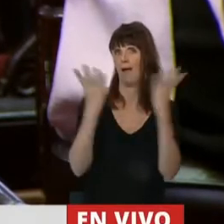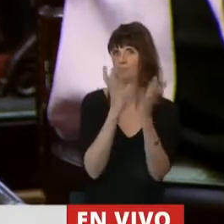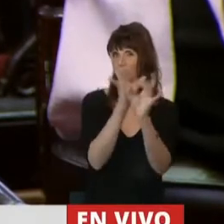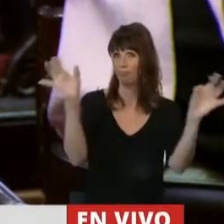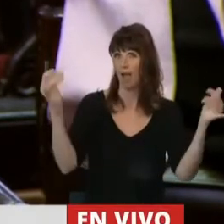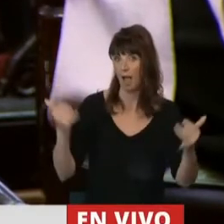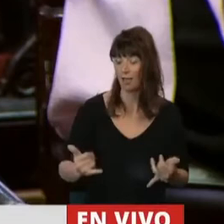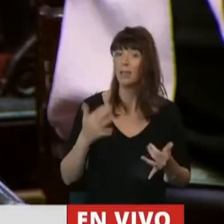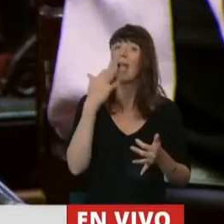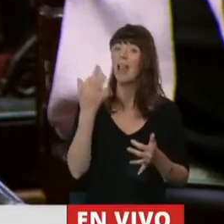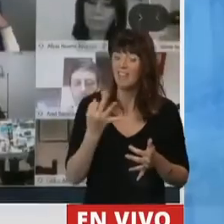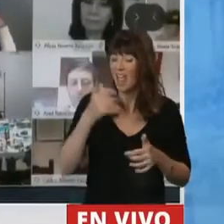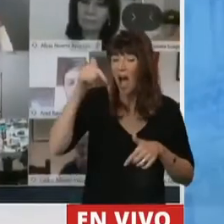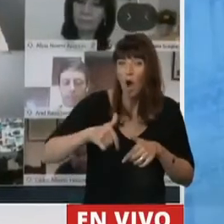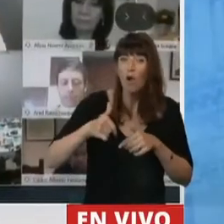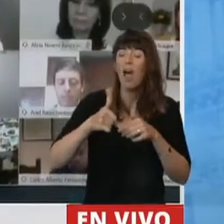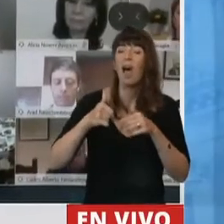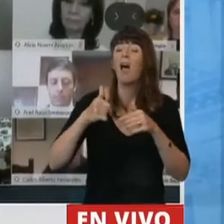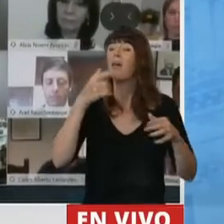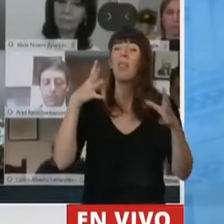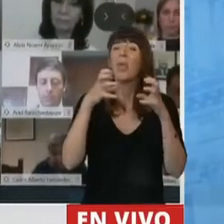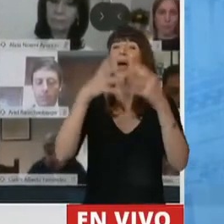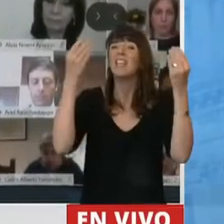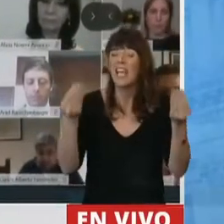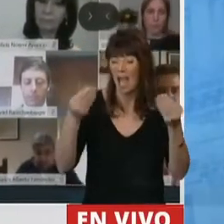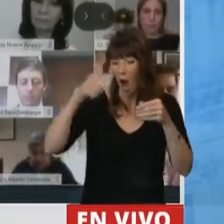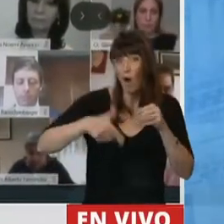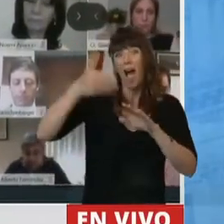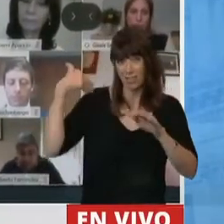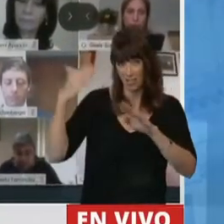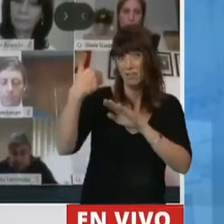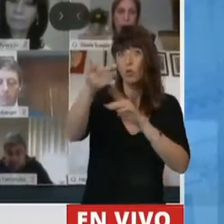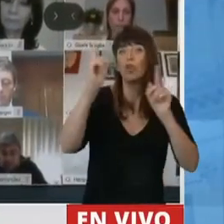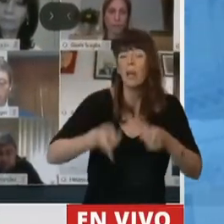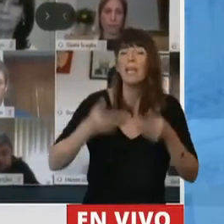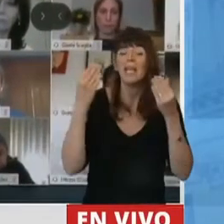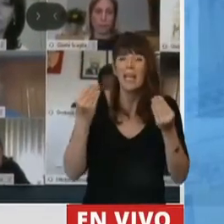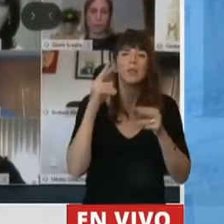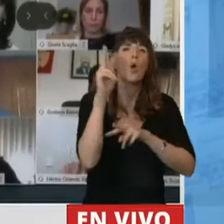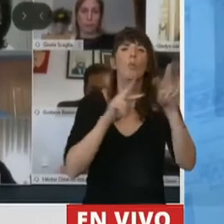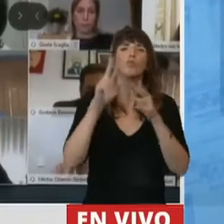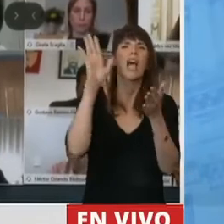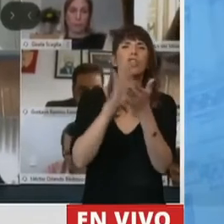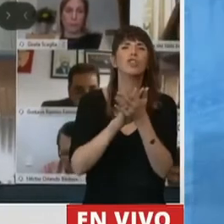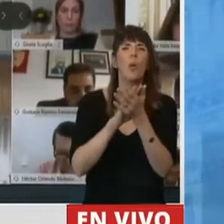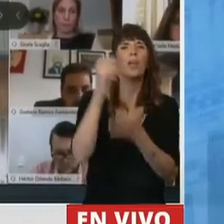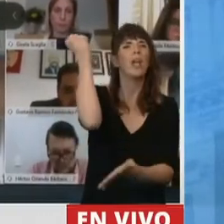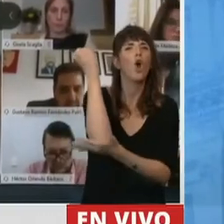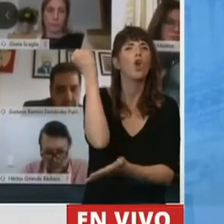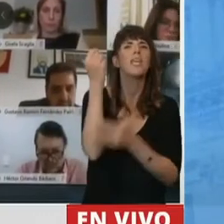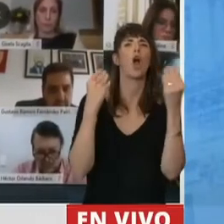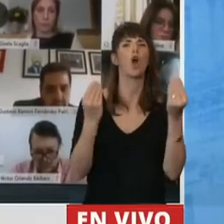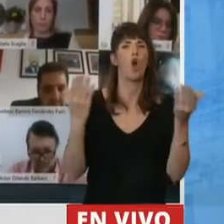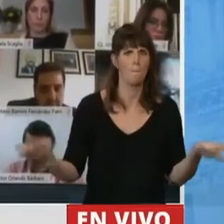discutiendo ahora, antes y después, es cuál es el nuevo orden económico en el cual queremos vivir. El capitalismo fue duro, fue